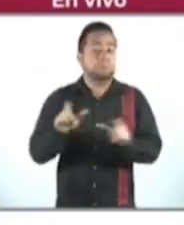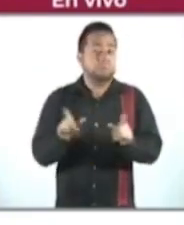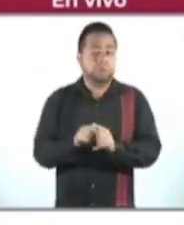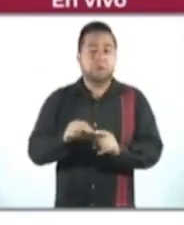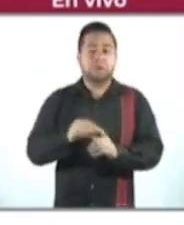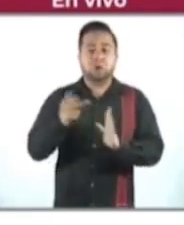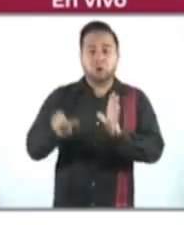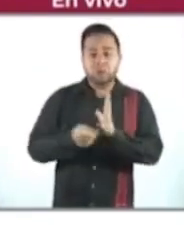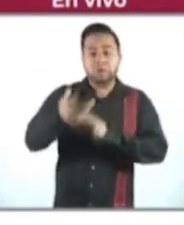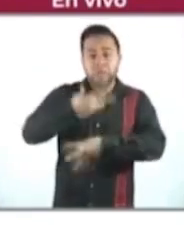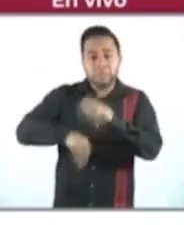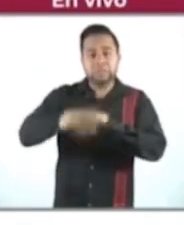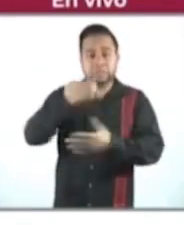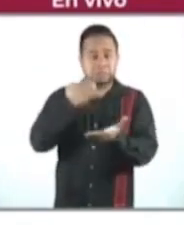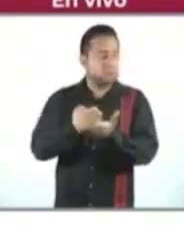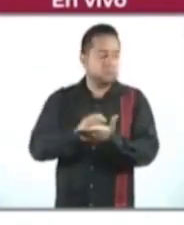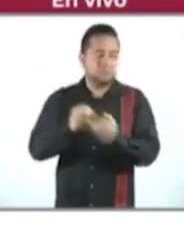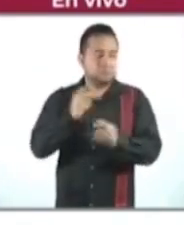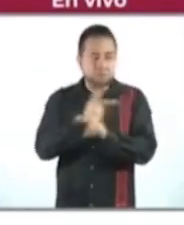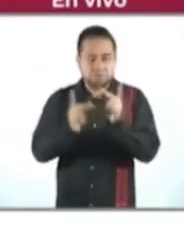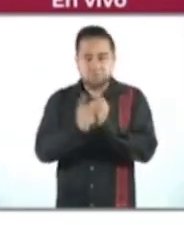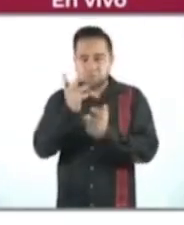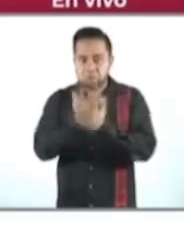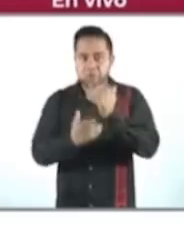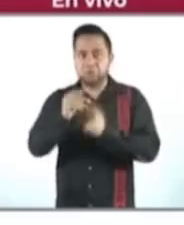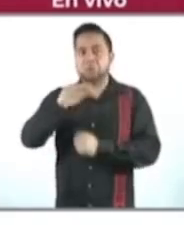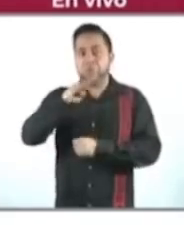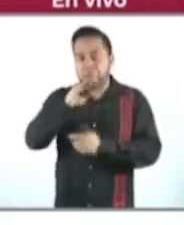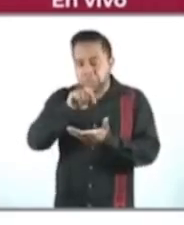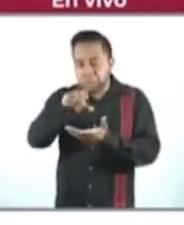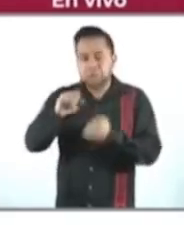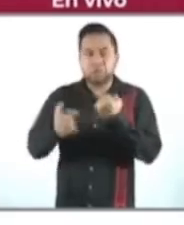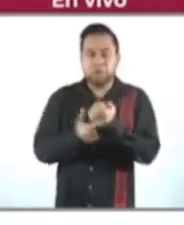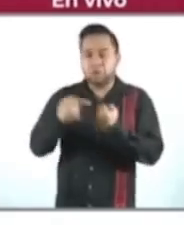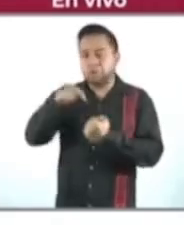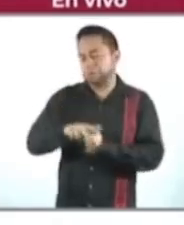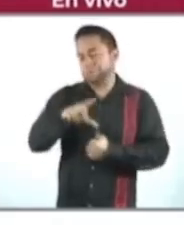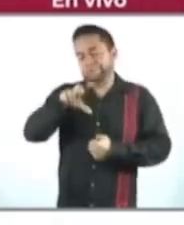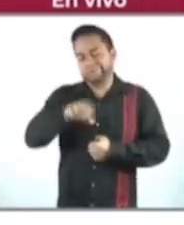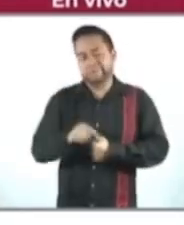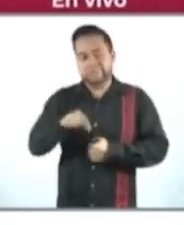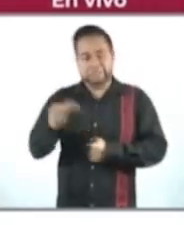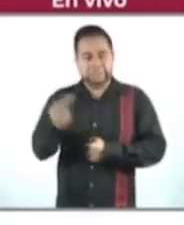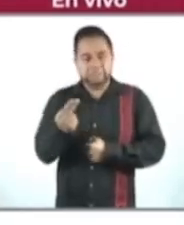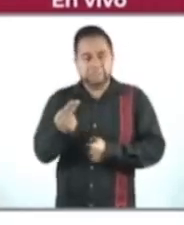reactiva la economía, no reactiva la producción de maíz, de alimentos, que es lo que requerimos en Oaxaca, señor gobernador.